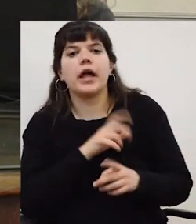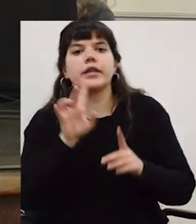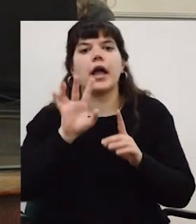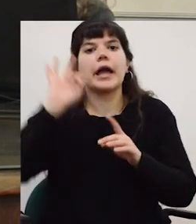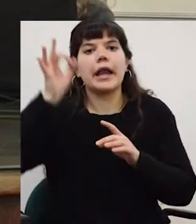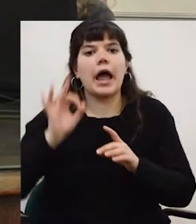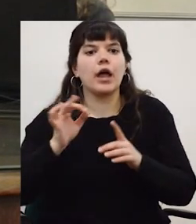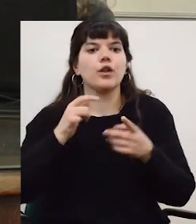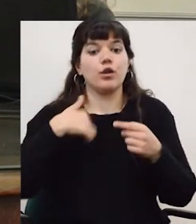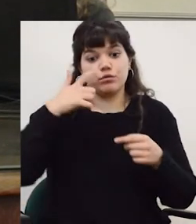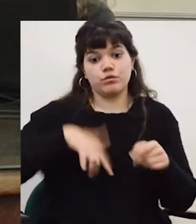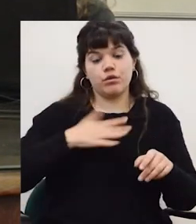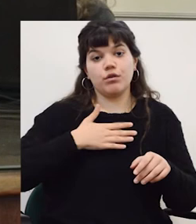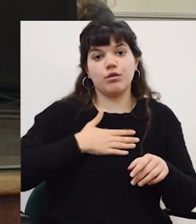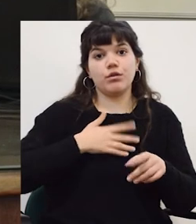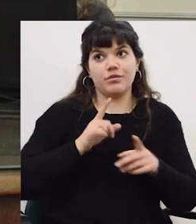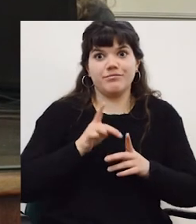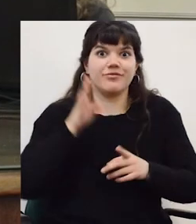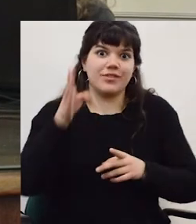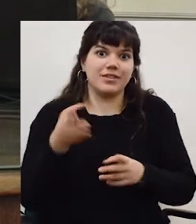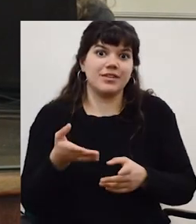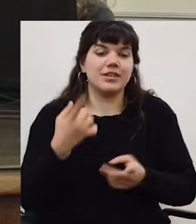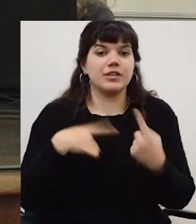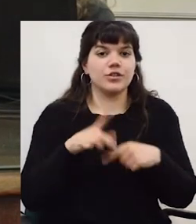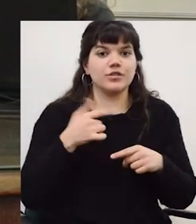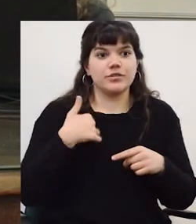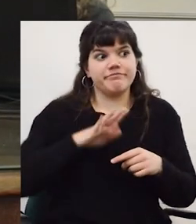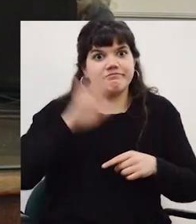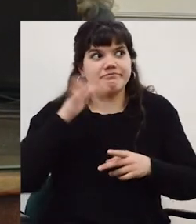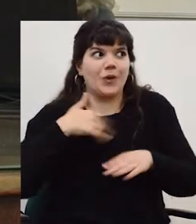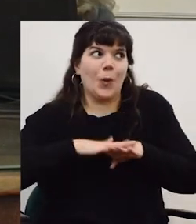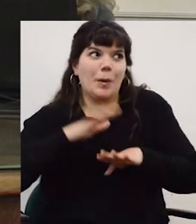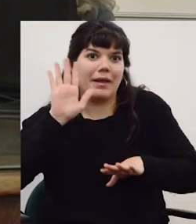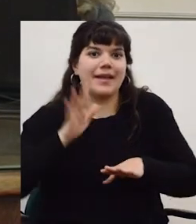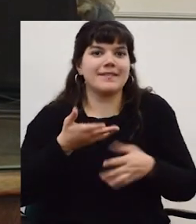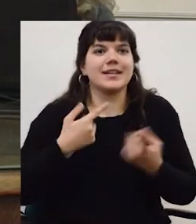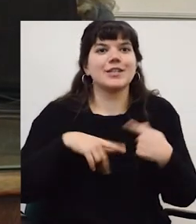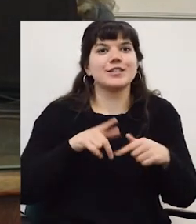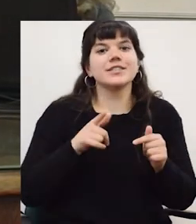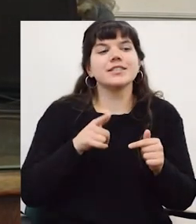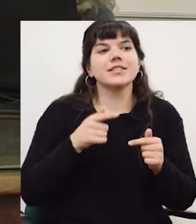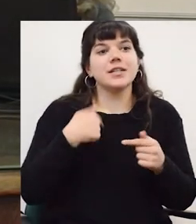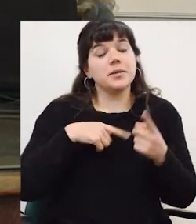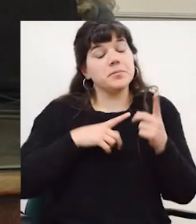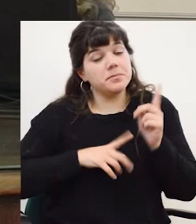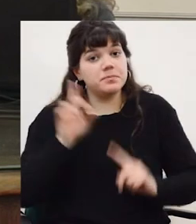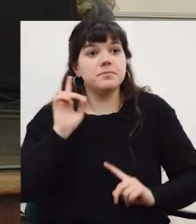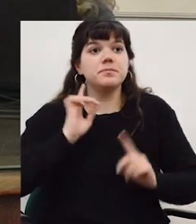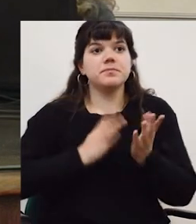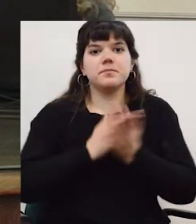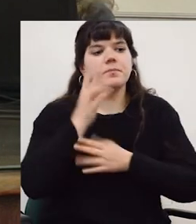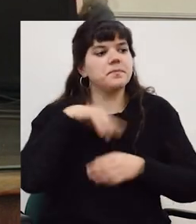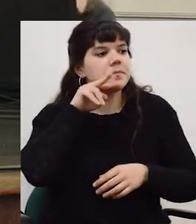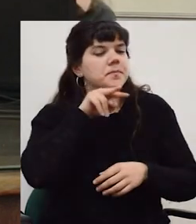entonces hemos ido a España a hacer los posgrados yo personalmente de hecho o sea que le dan otra mano soy